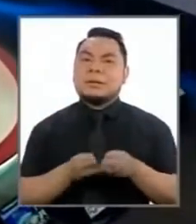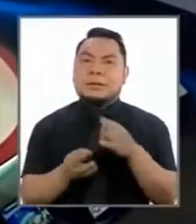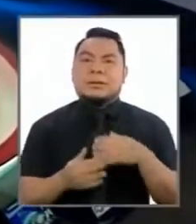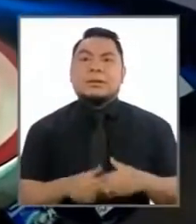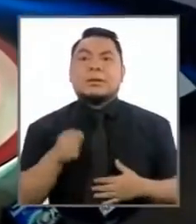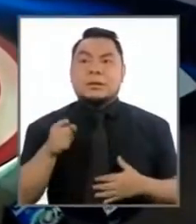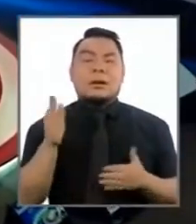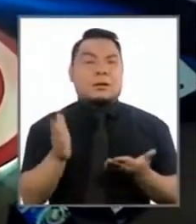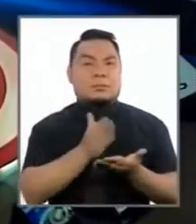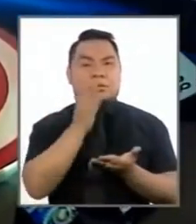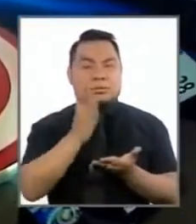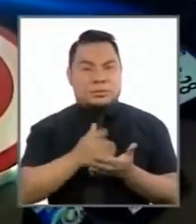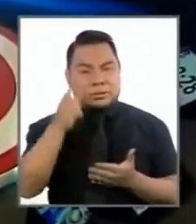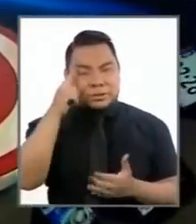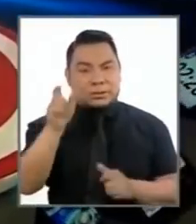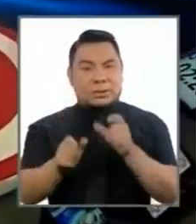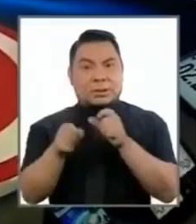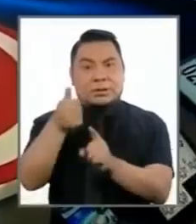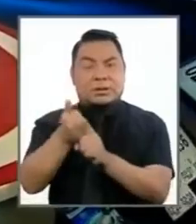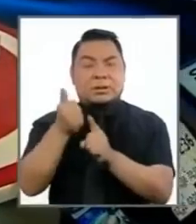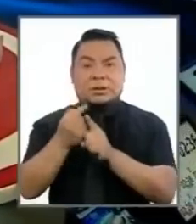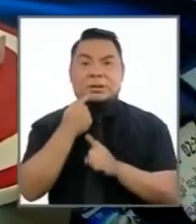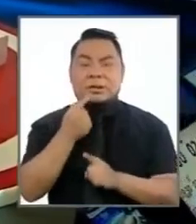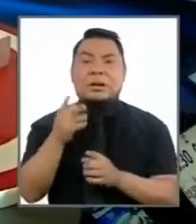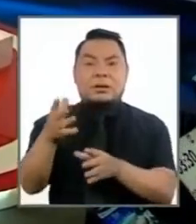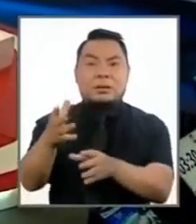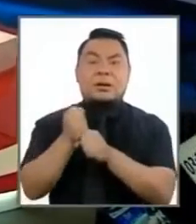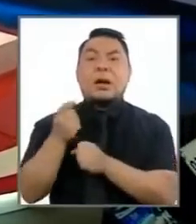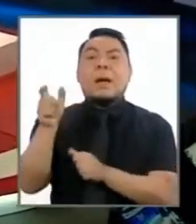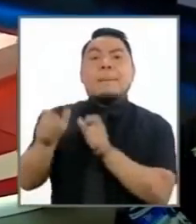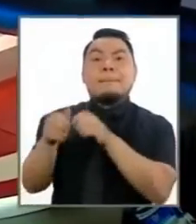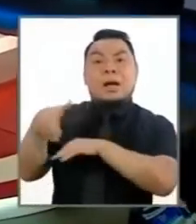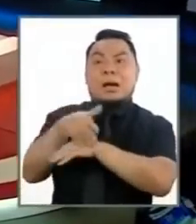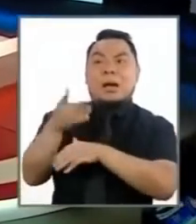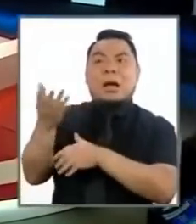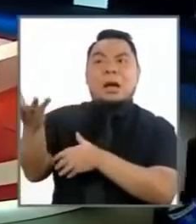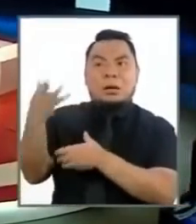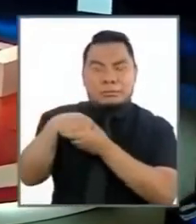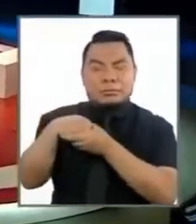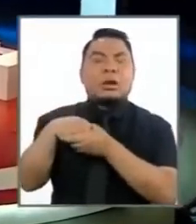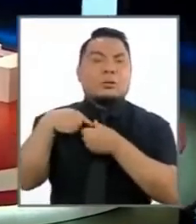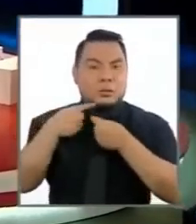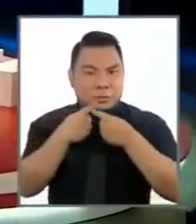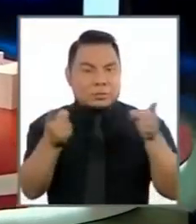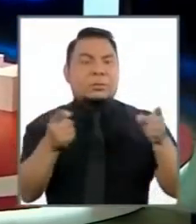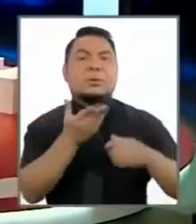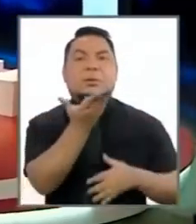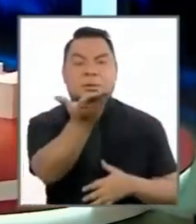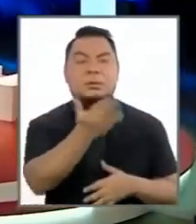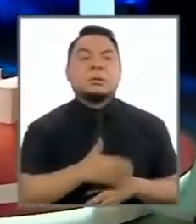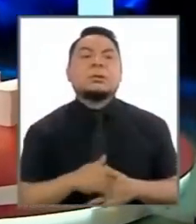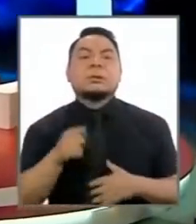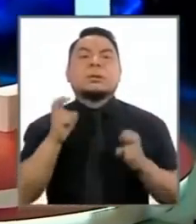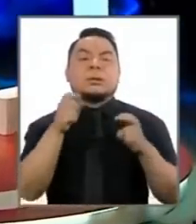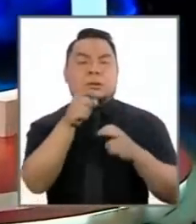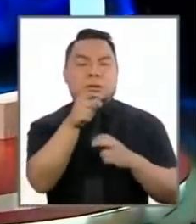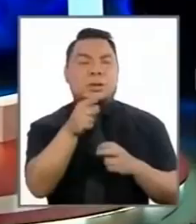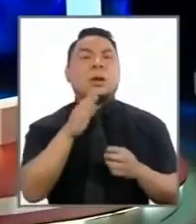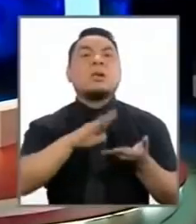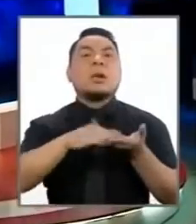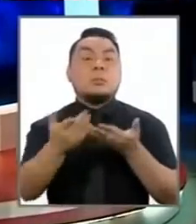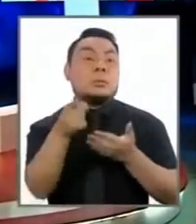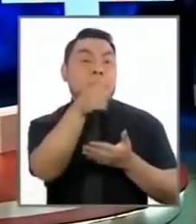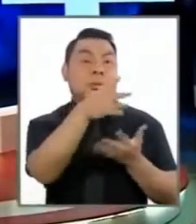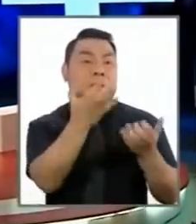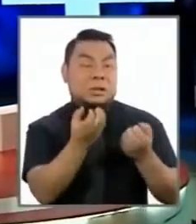Es una preocupación ciudadana que hemos rescatado también de las preguntas que nos envían los votantes. Así que dejo el tema por ahí para